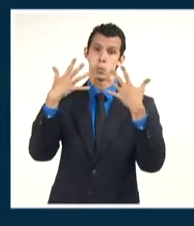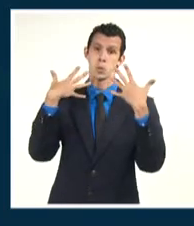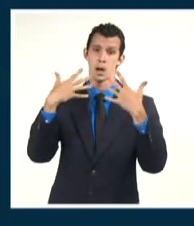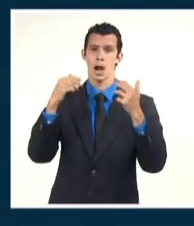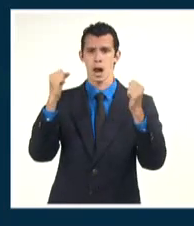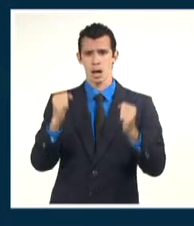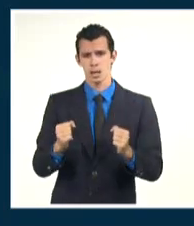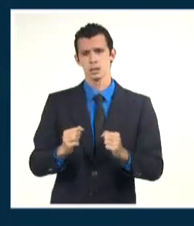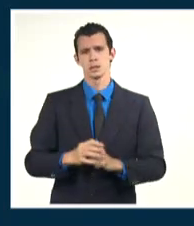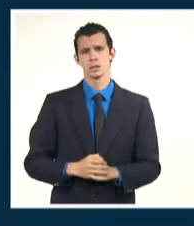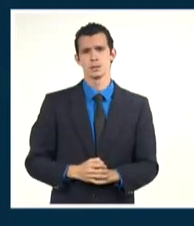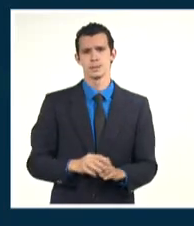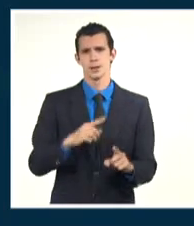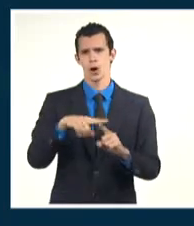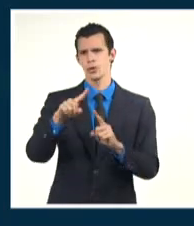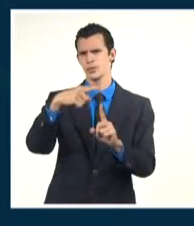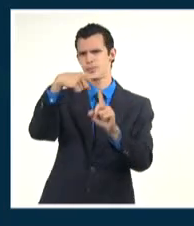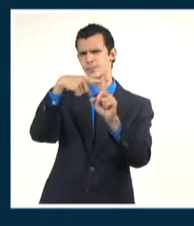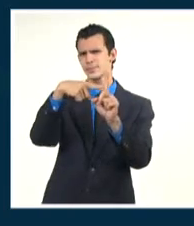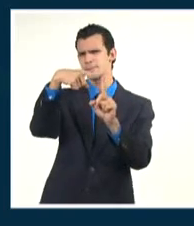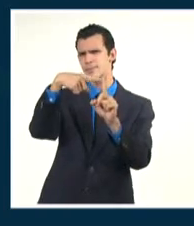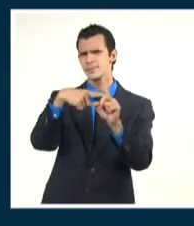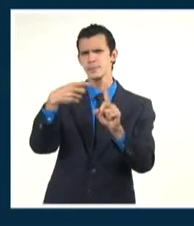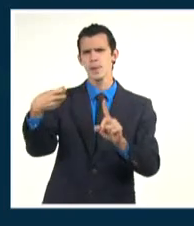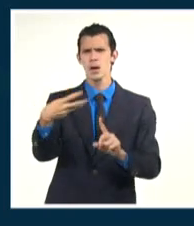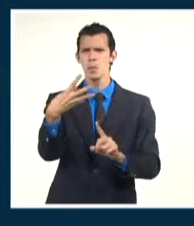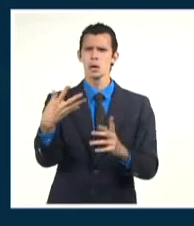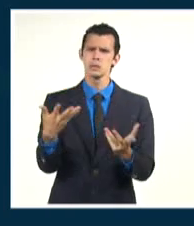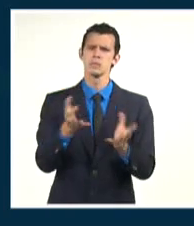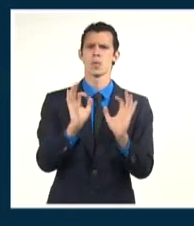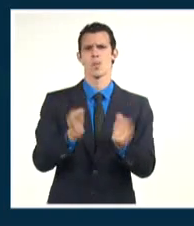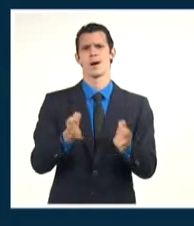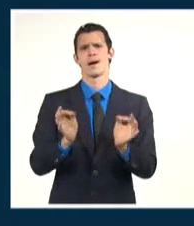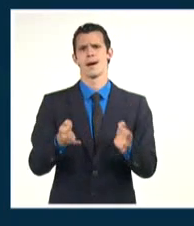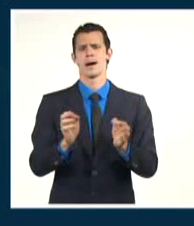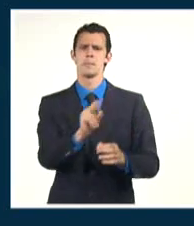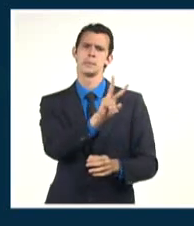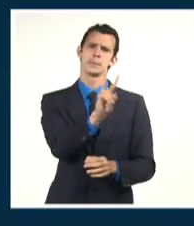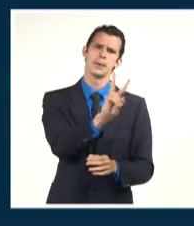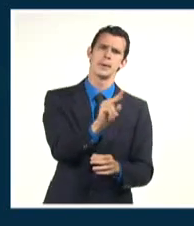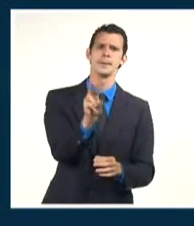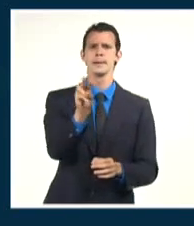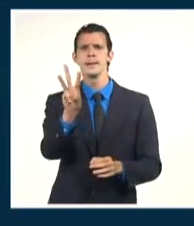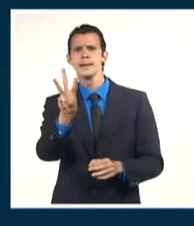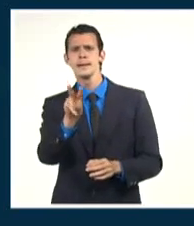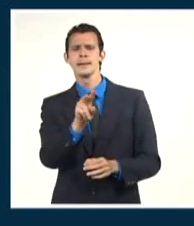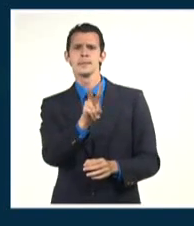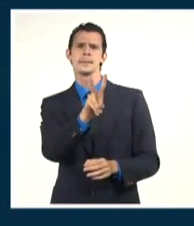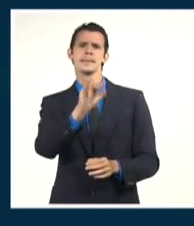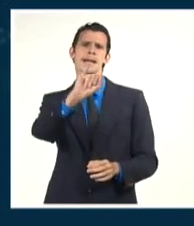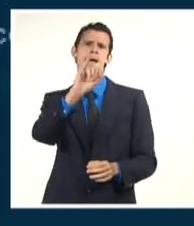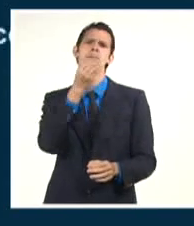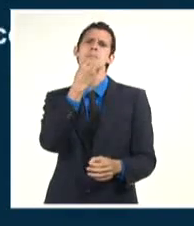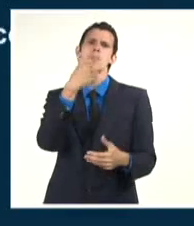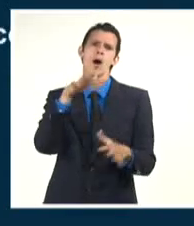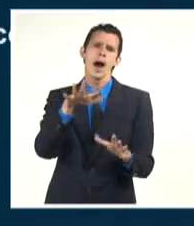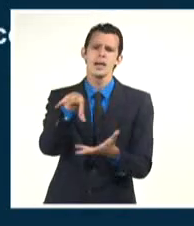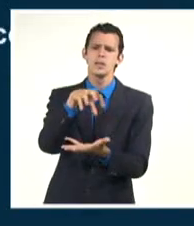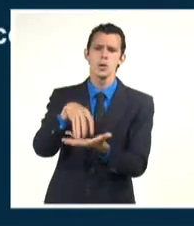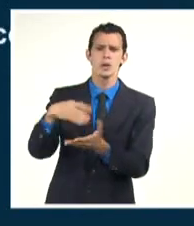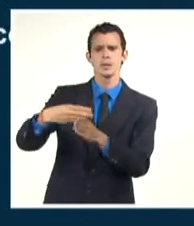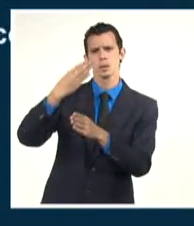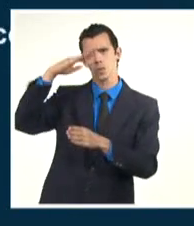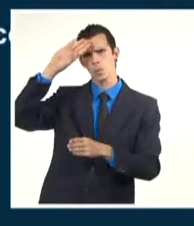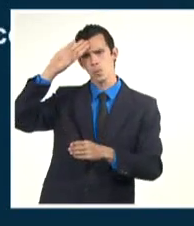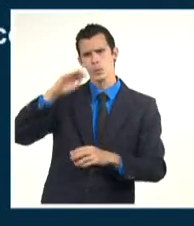igual, muy poco cambio, 22, 23, 24 grados Celsius, 26 en la provincia de Santiago del Cugo, bastante